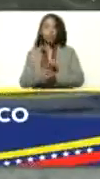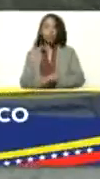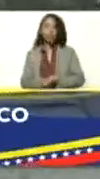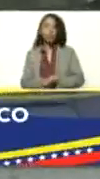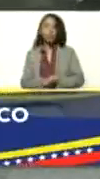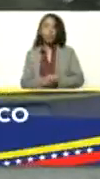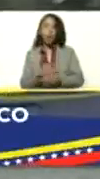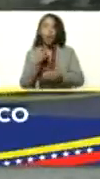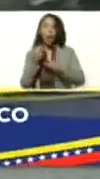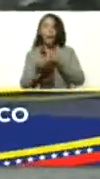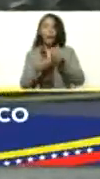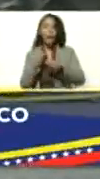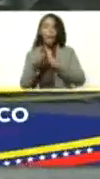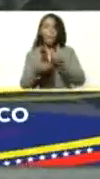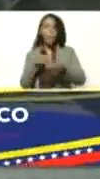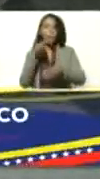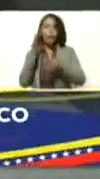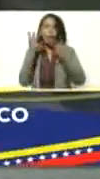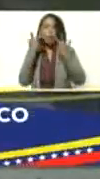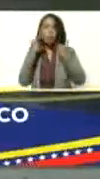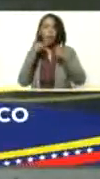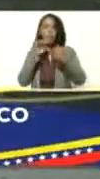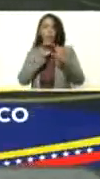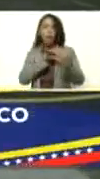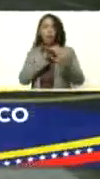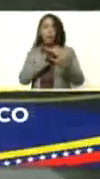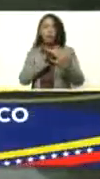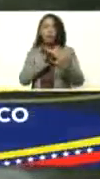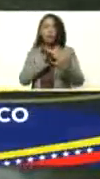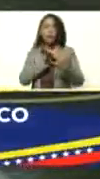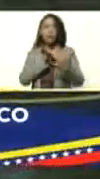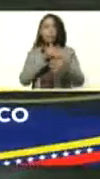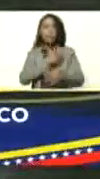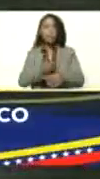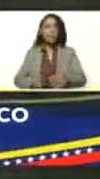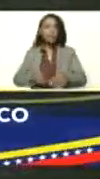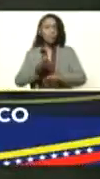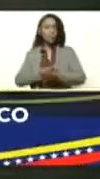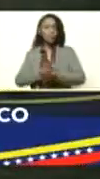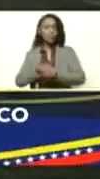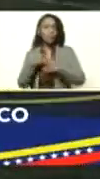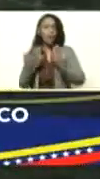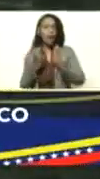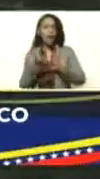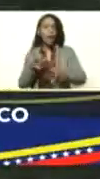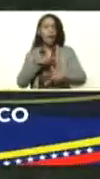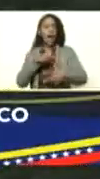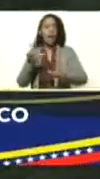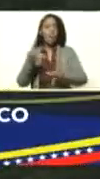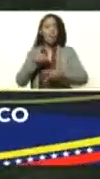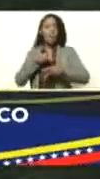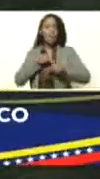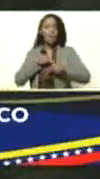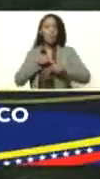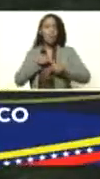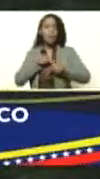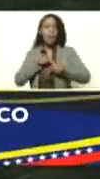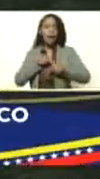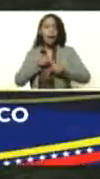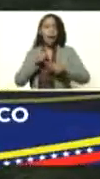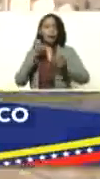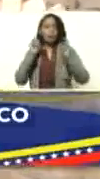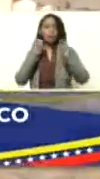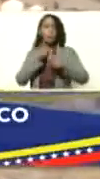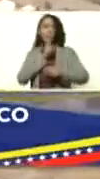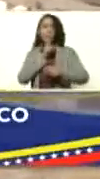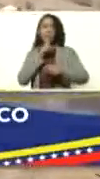como crías de guerra. Crías de guerra, presidente, porque se adaptan a condiciones difíciles